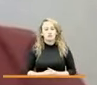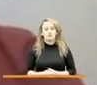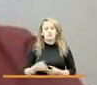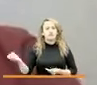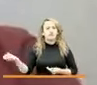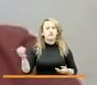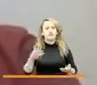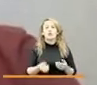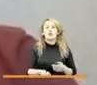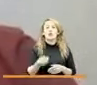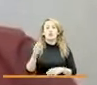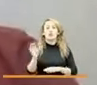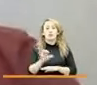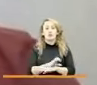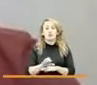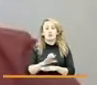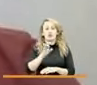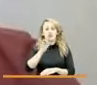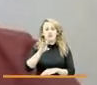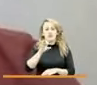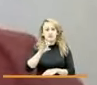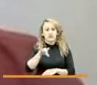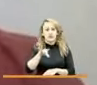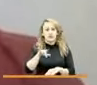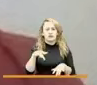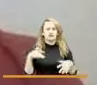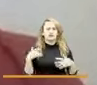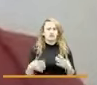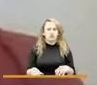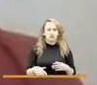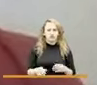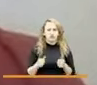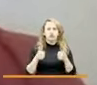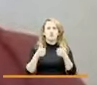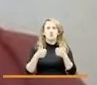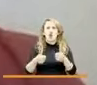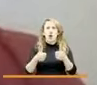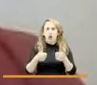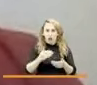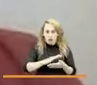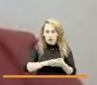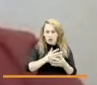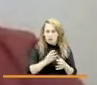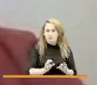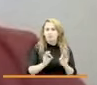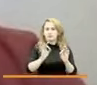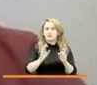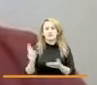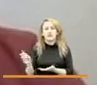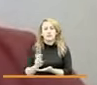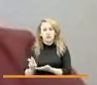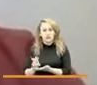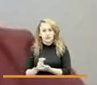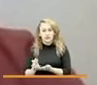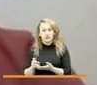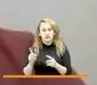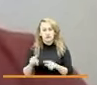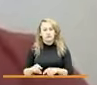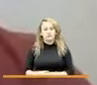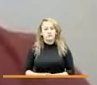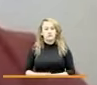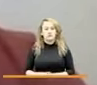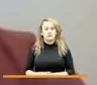15 equipos de muy buena de muy buen rendimiento de una impresora unos